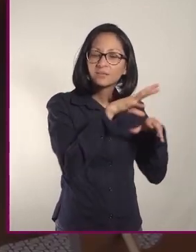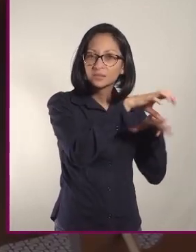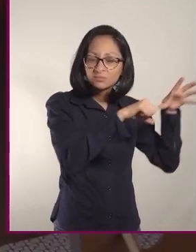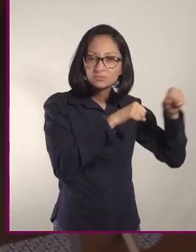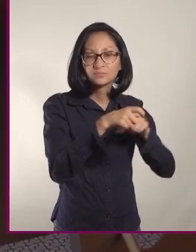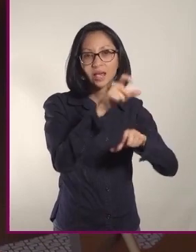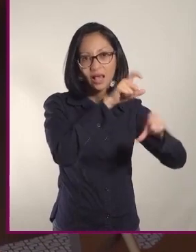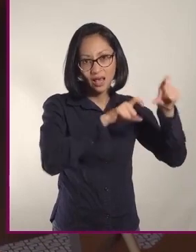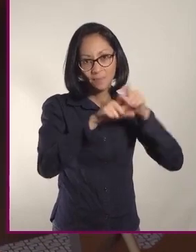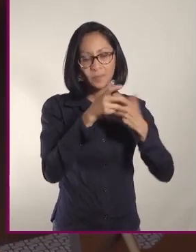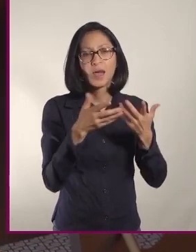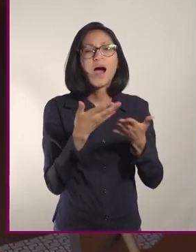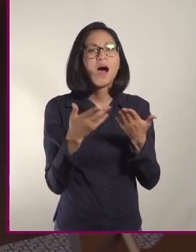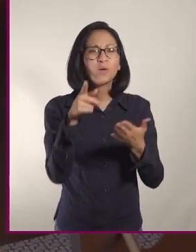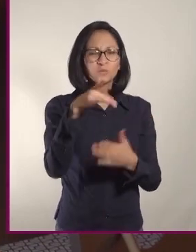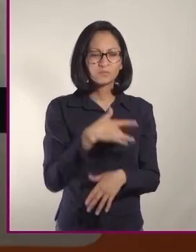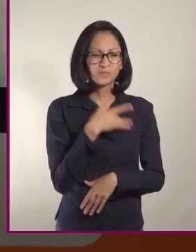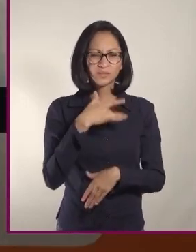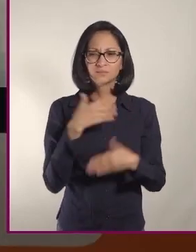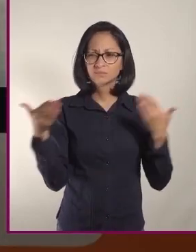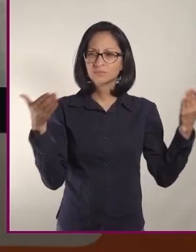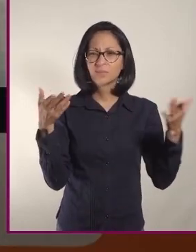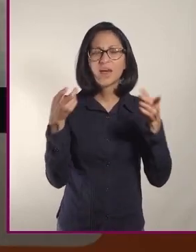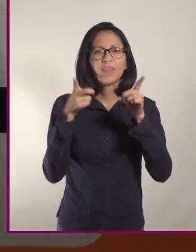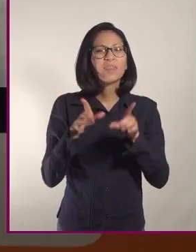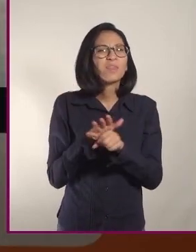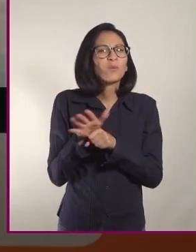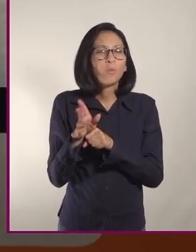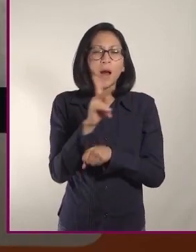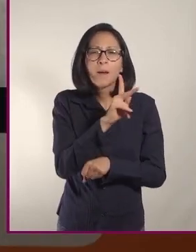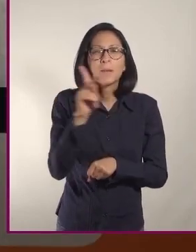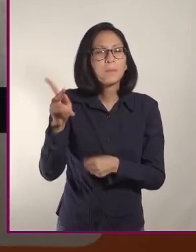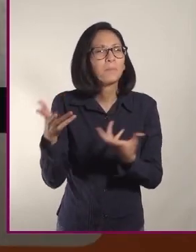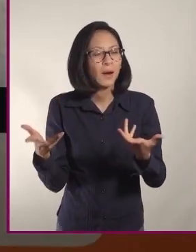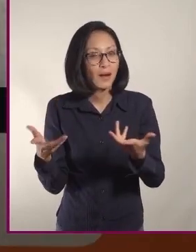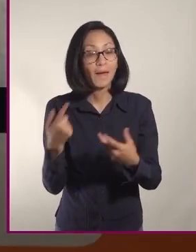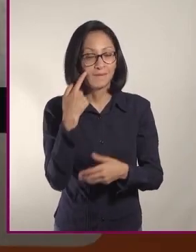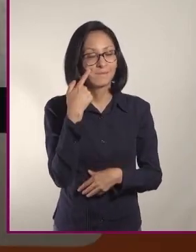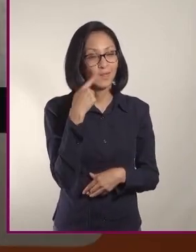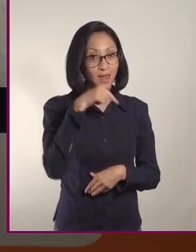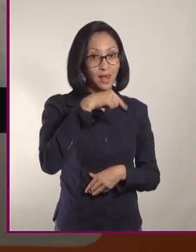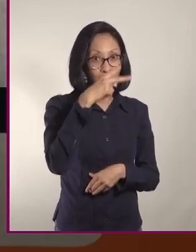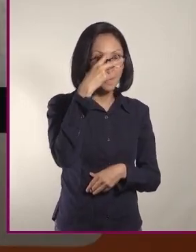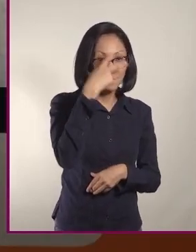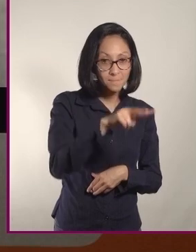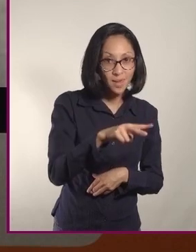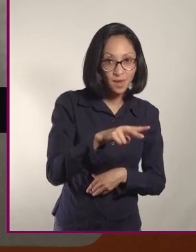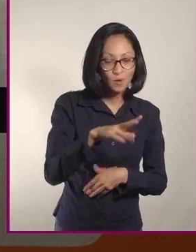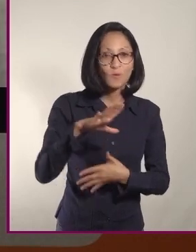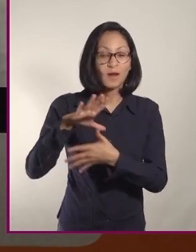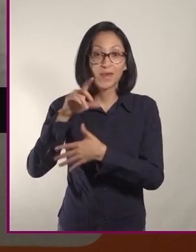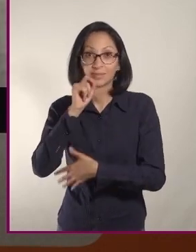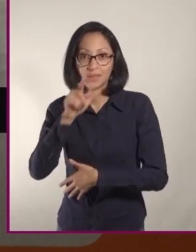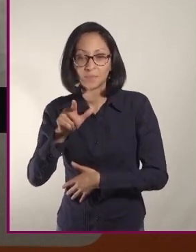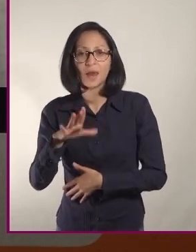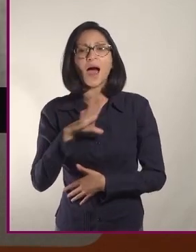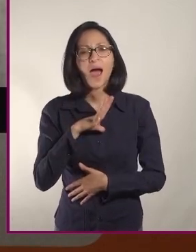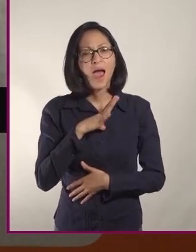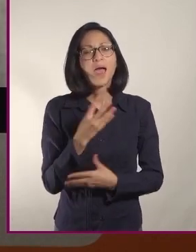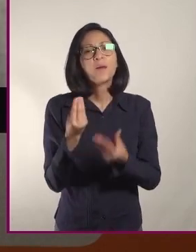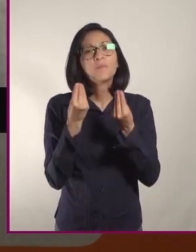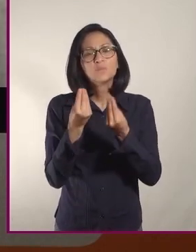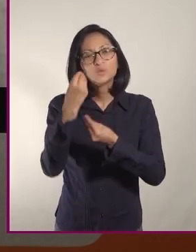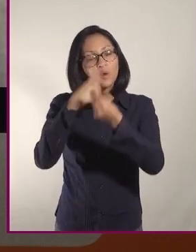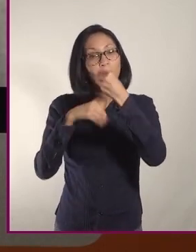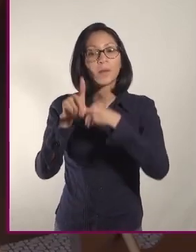dieta mexicana y de Latinoamérica? Bueno, una similitud es que en la dieta mexicana y latinoamericana también se consume una gran cantidad